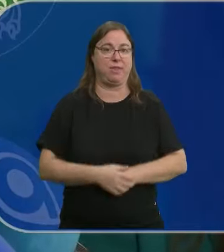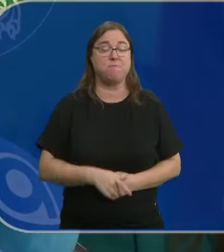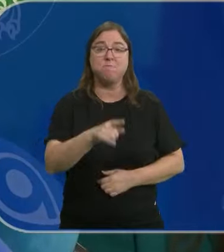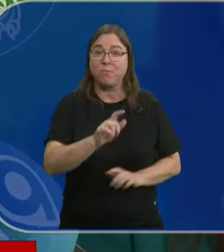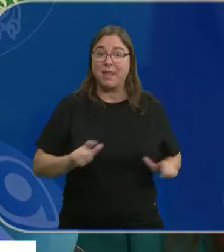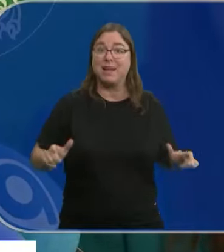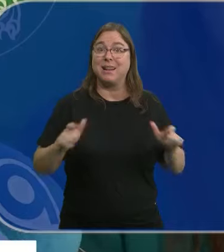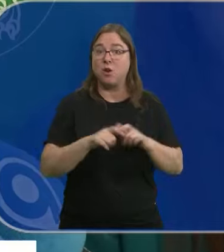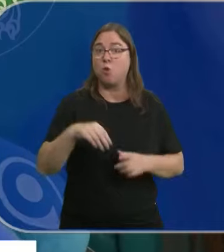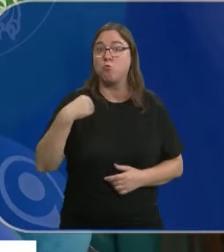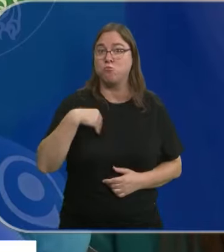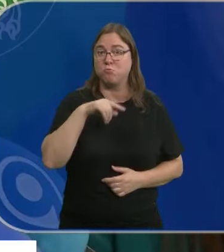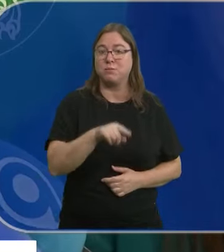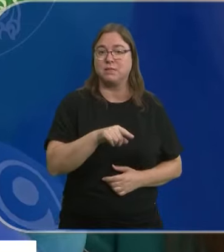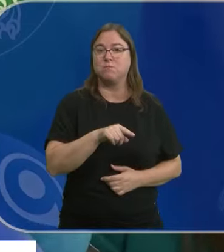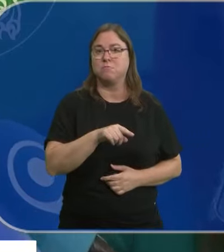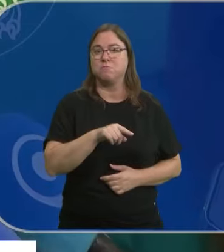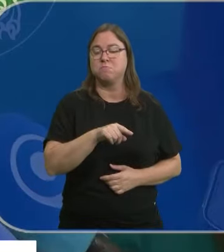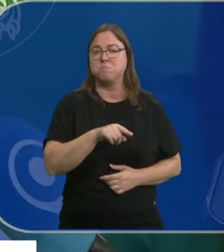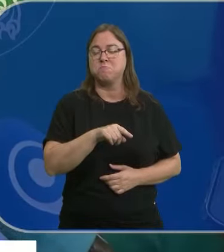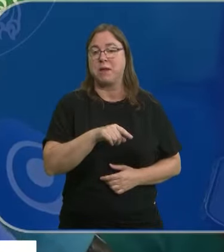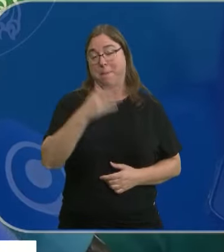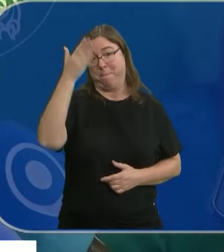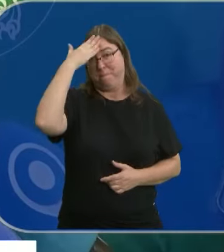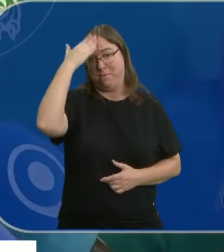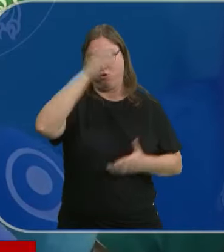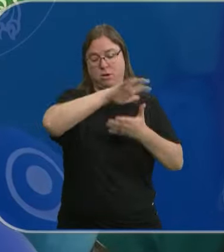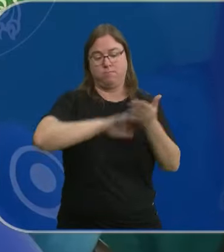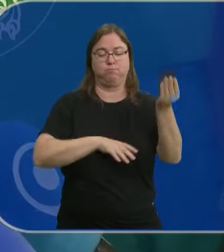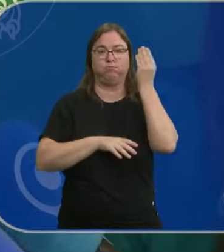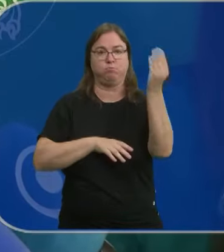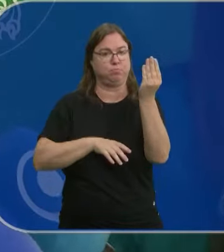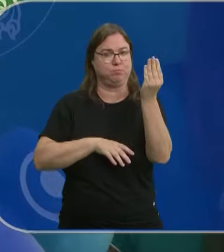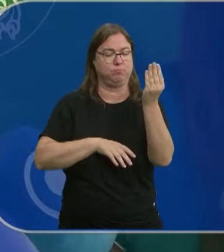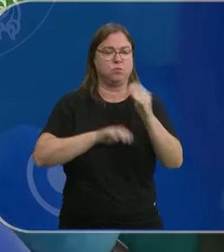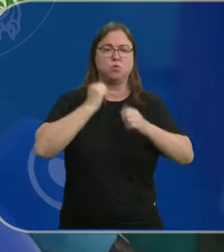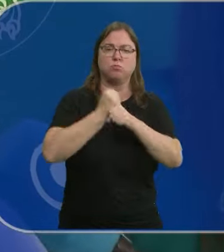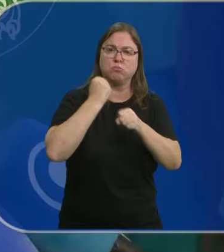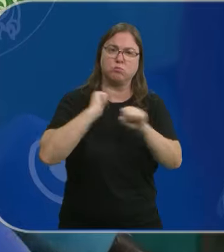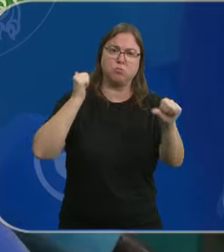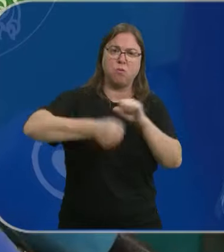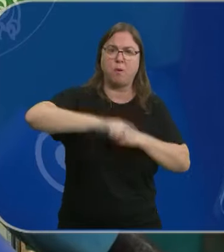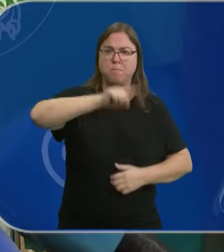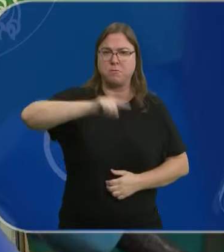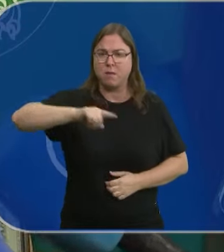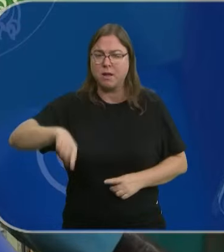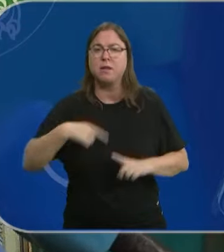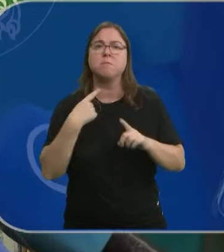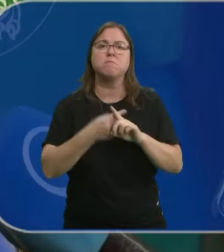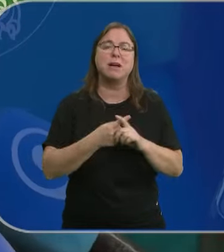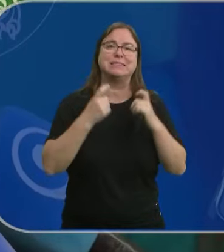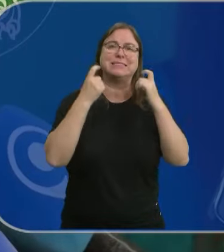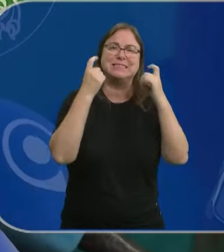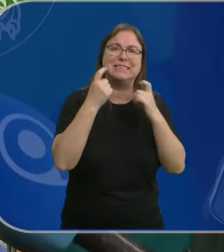esa reunión voy a llevar la memoria que hemos estado trabajando durante estos últimos meses y voy a